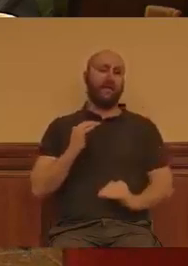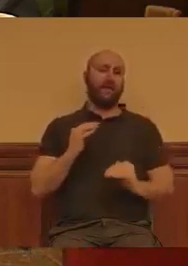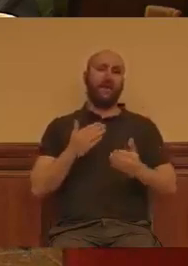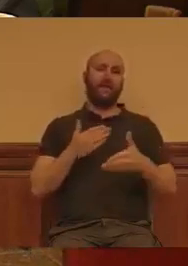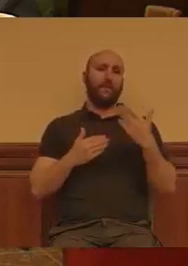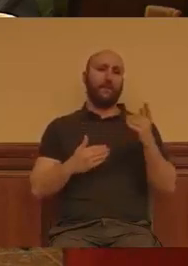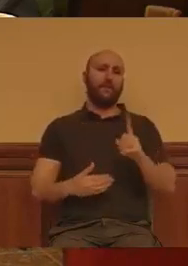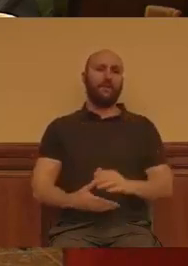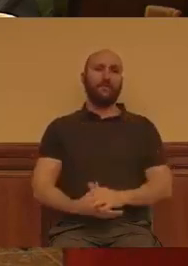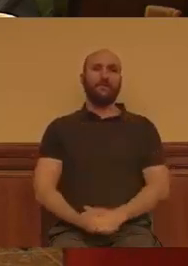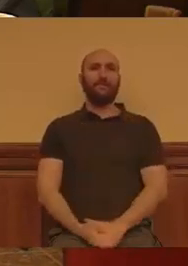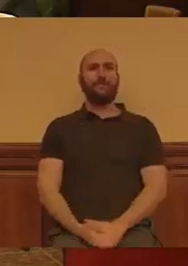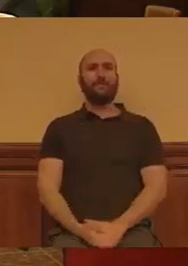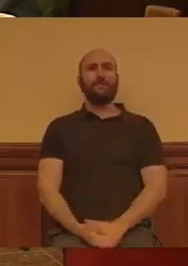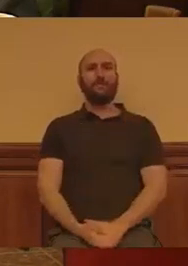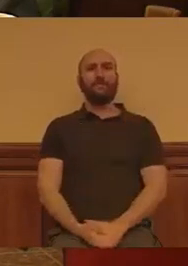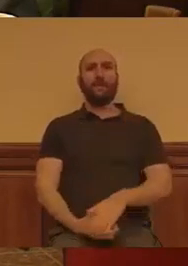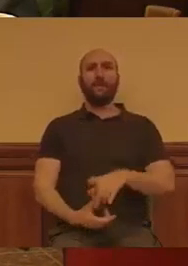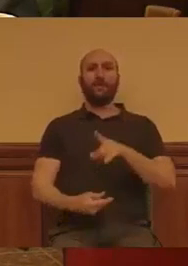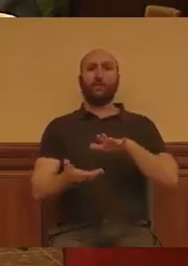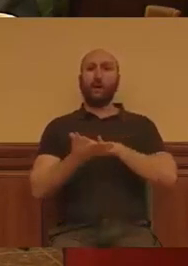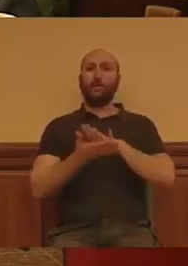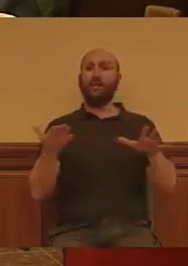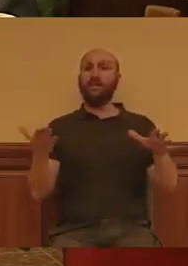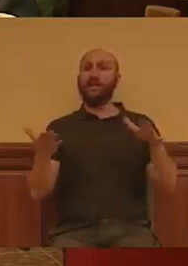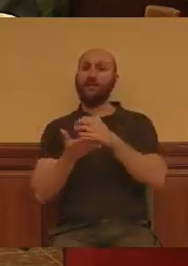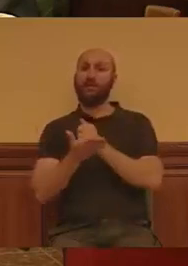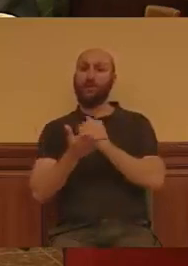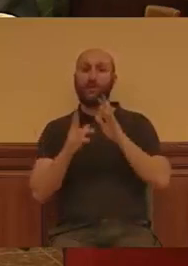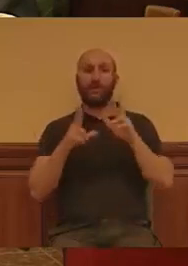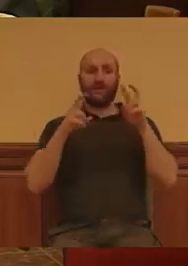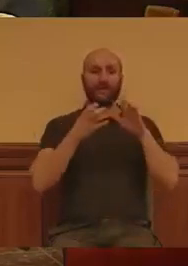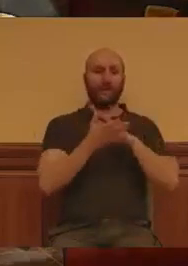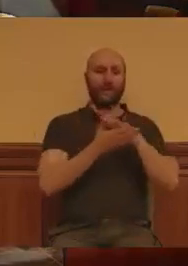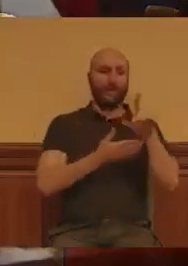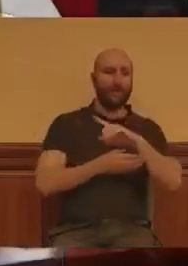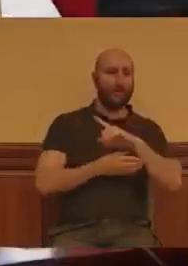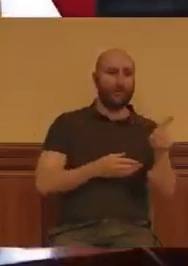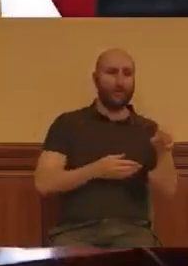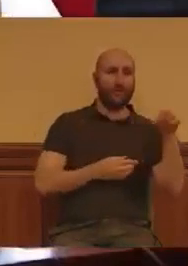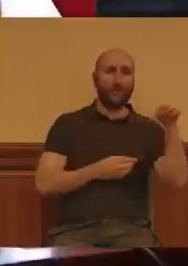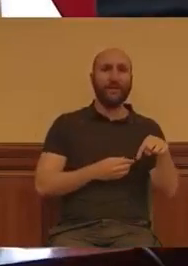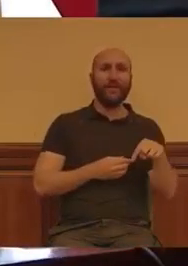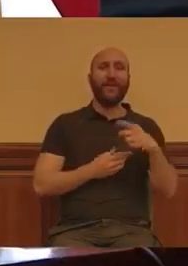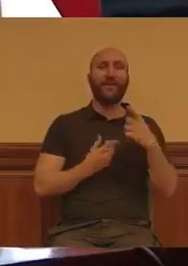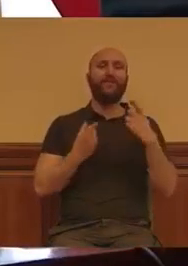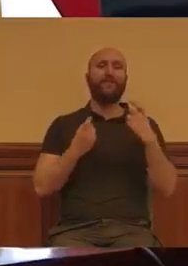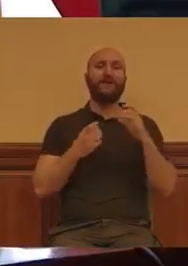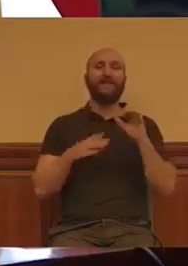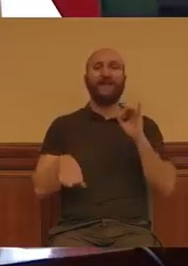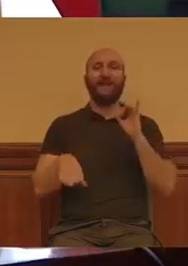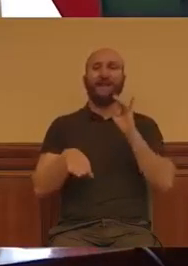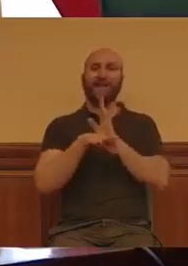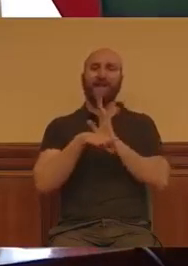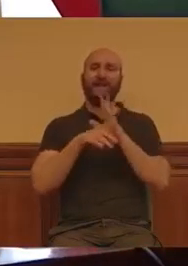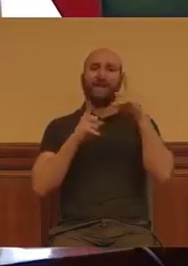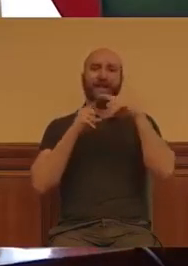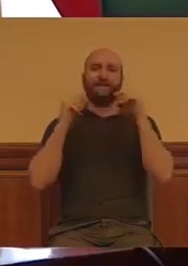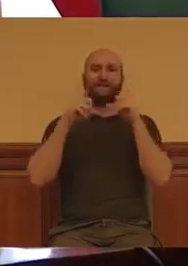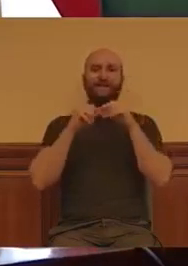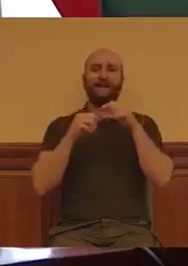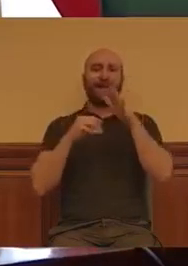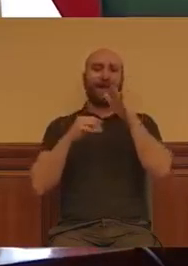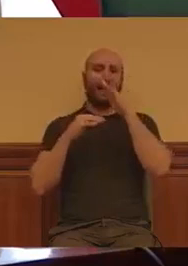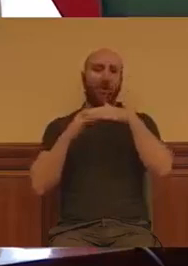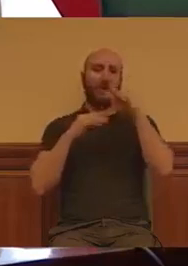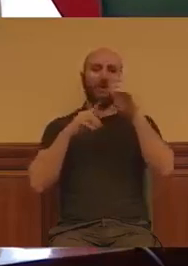Mire, usted ha hablado de todo menos de lo que estamos hablando. Solamente le ha faltado comentar la carta astral de Acuario con ascendente Escorpio.